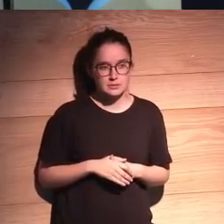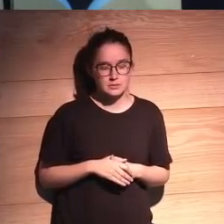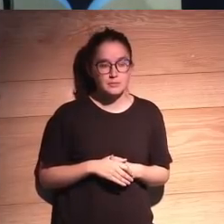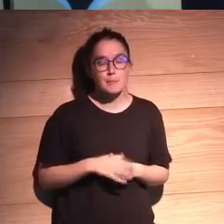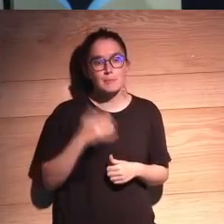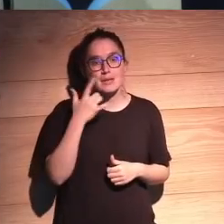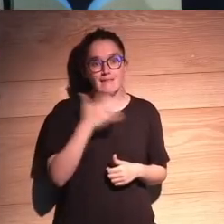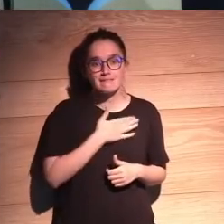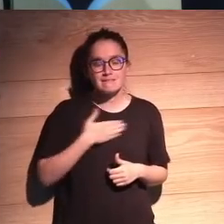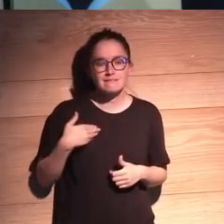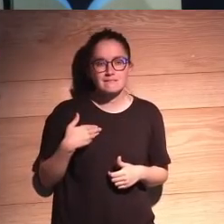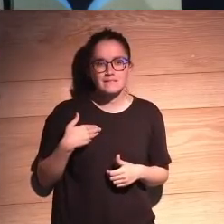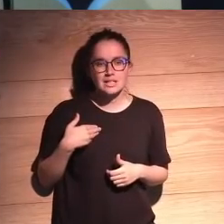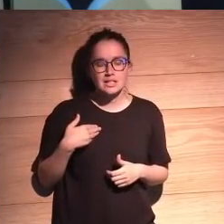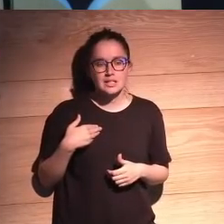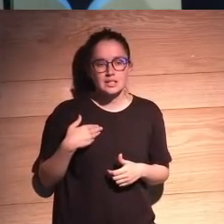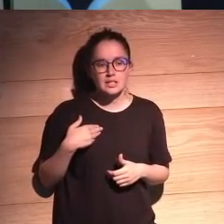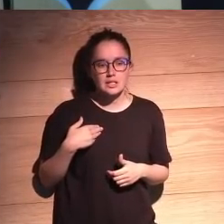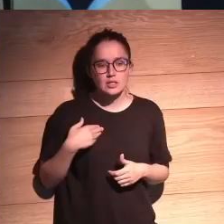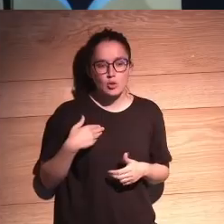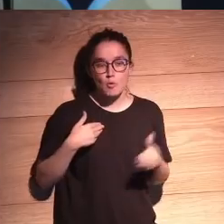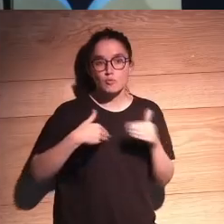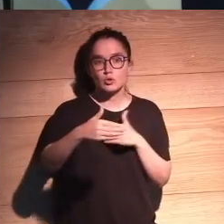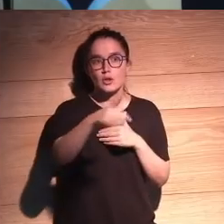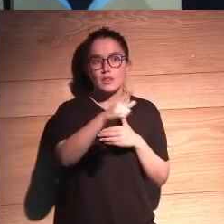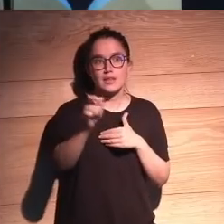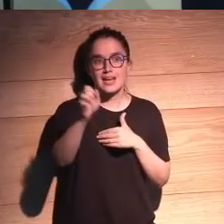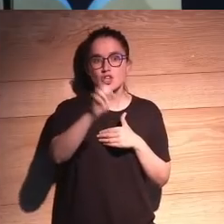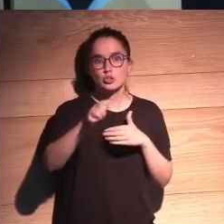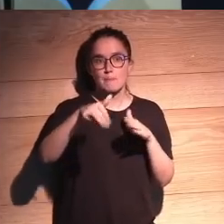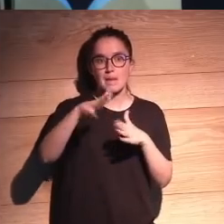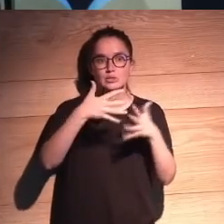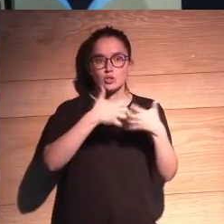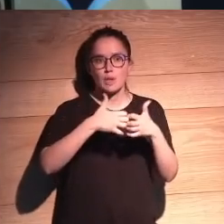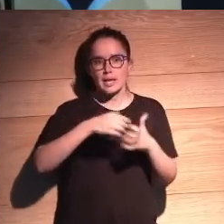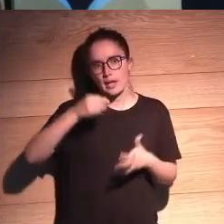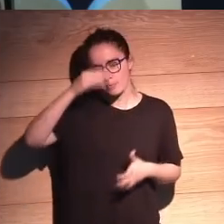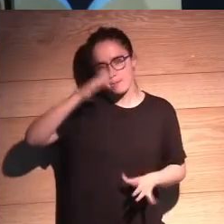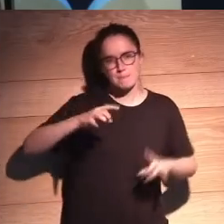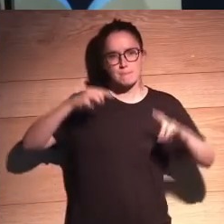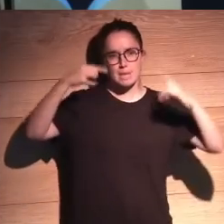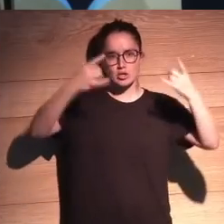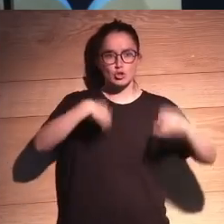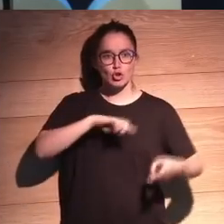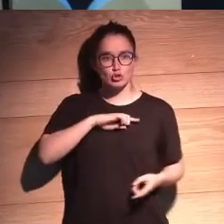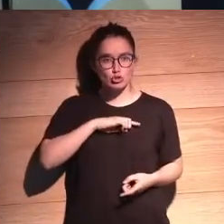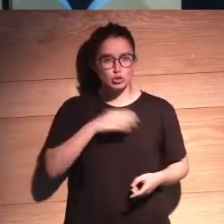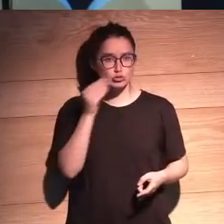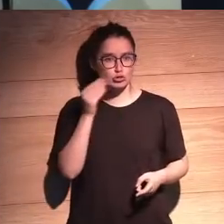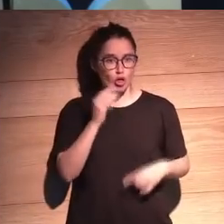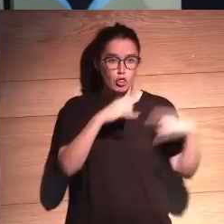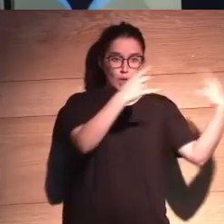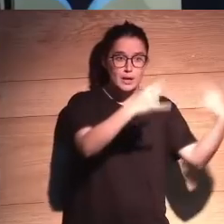mira yo te quiero colocar como 100 años más adelante cuando las máquinas sean mucho más inteligentes nosotros seremos mucho más